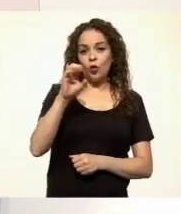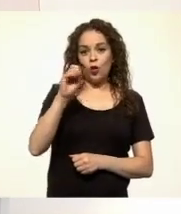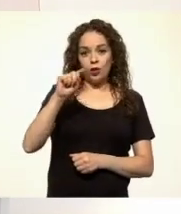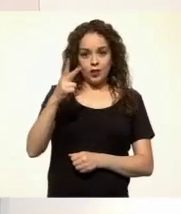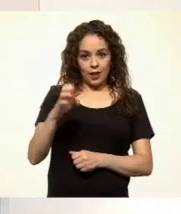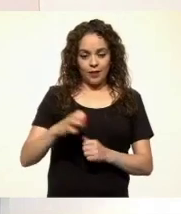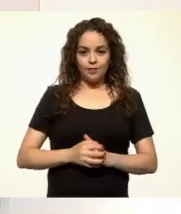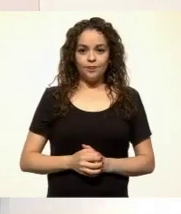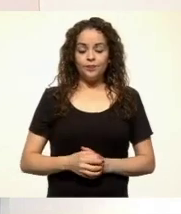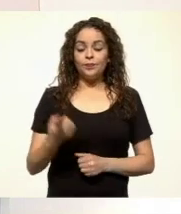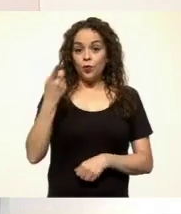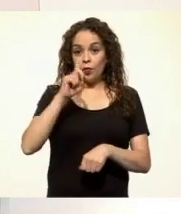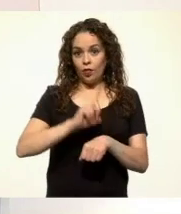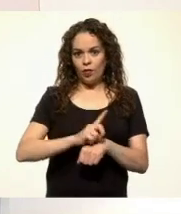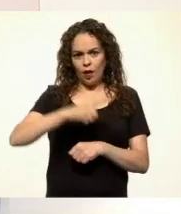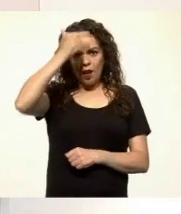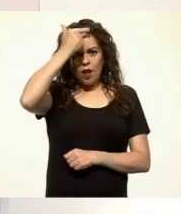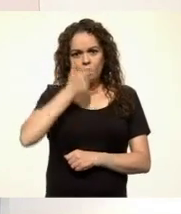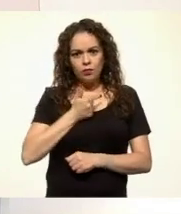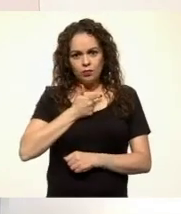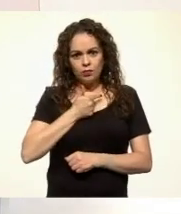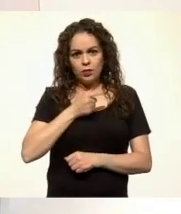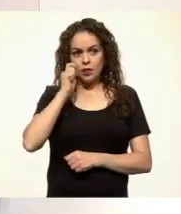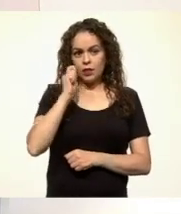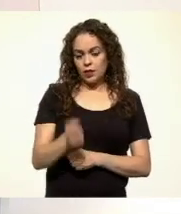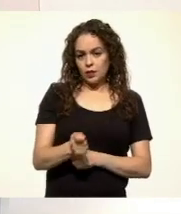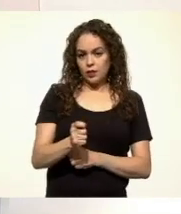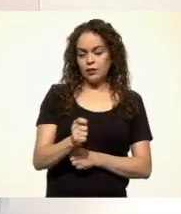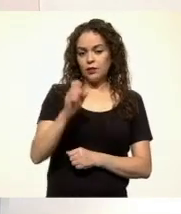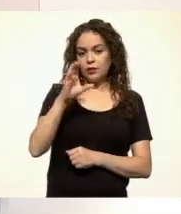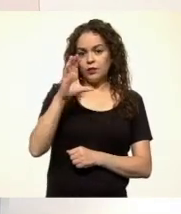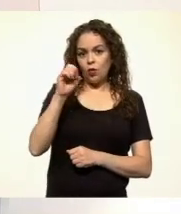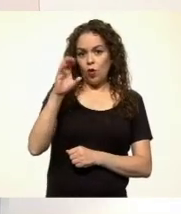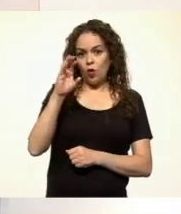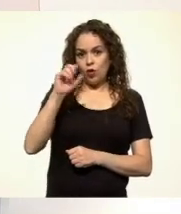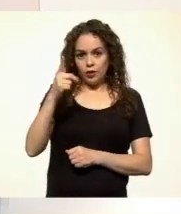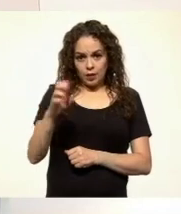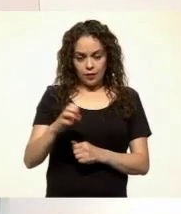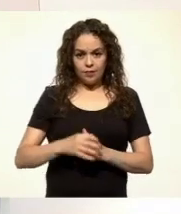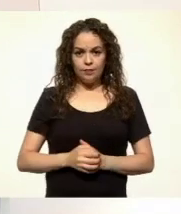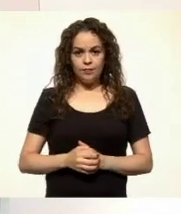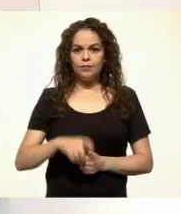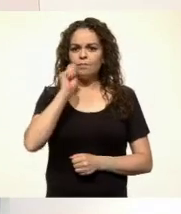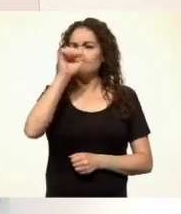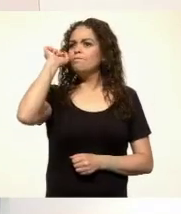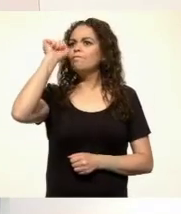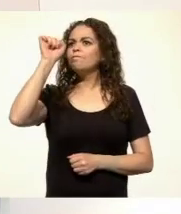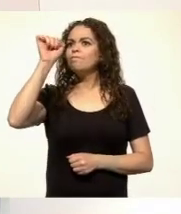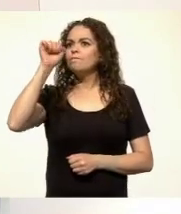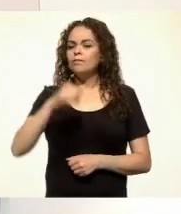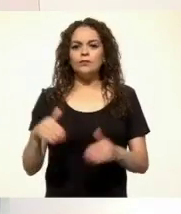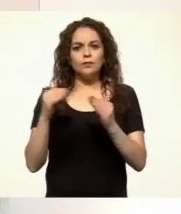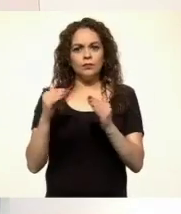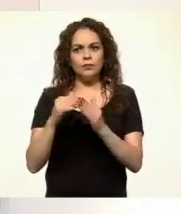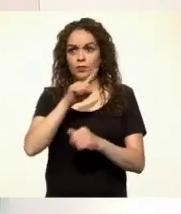Era ya de noche en el maya cuando La Xcocolche tocó la puerta de una casa muy